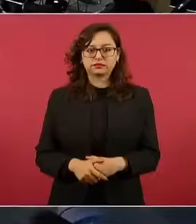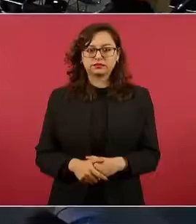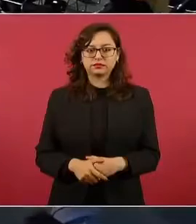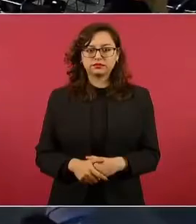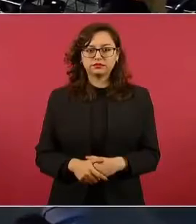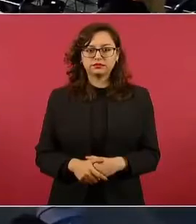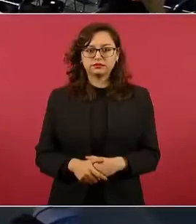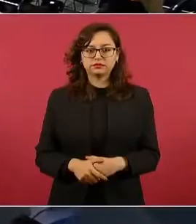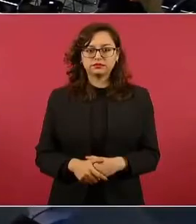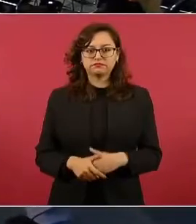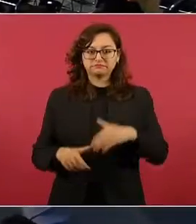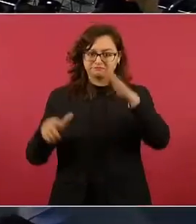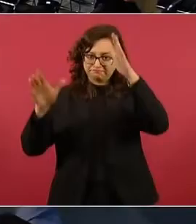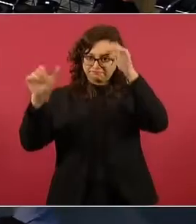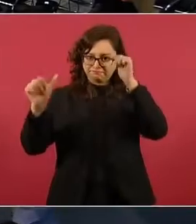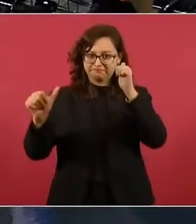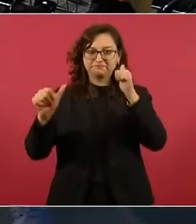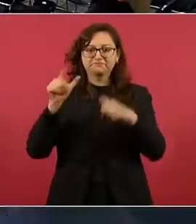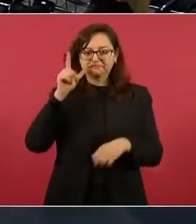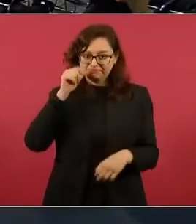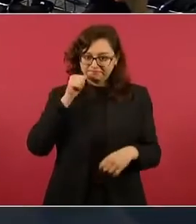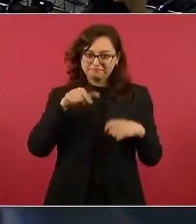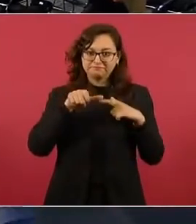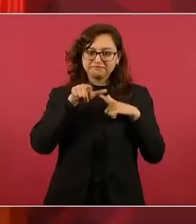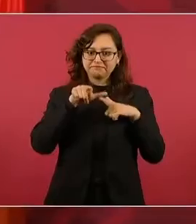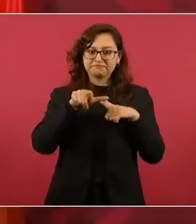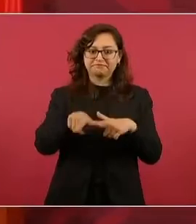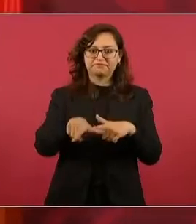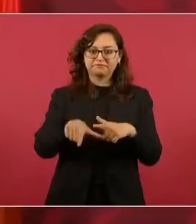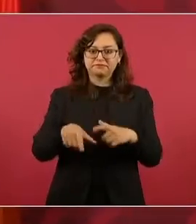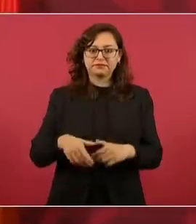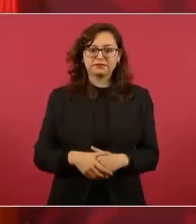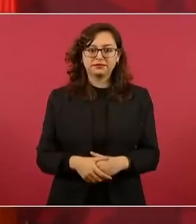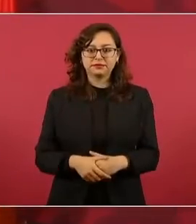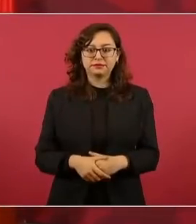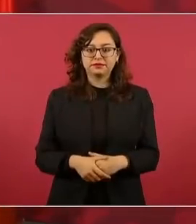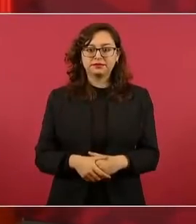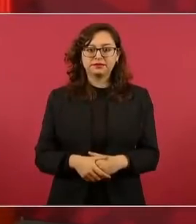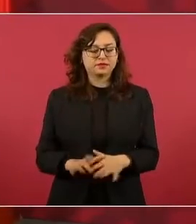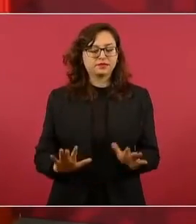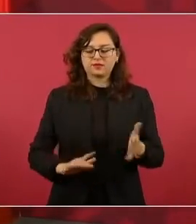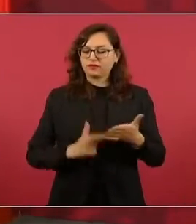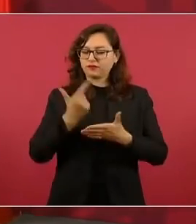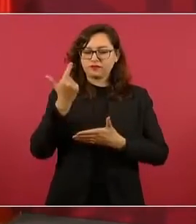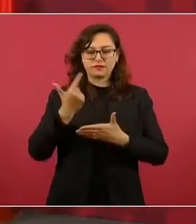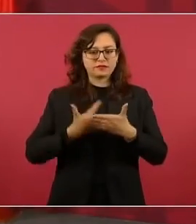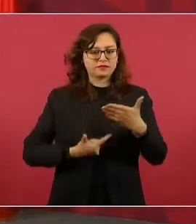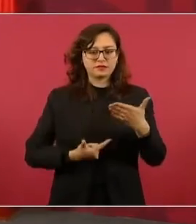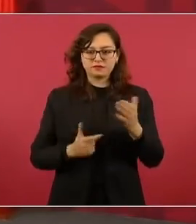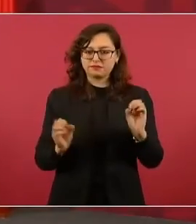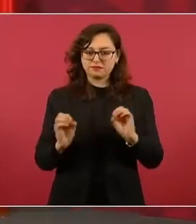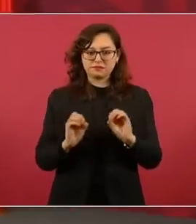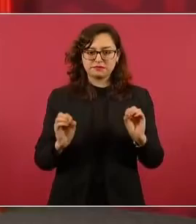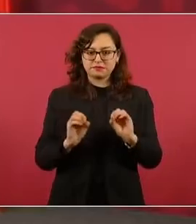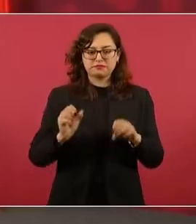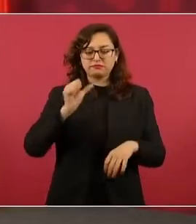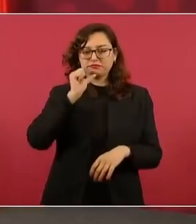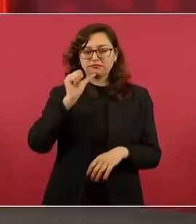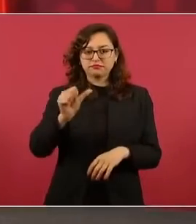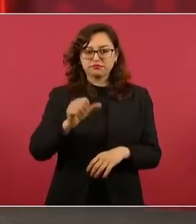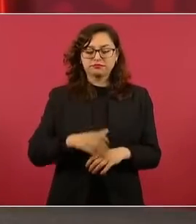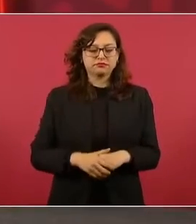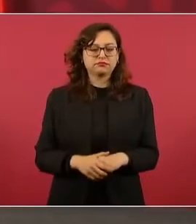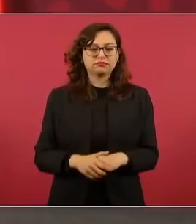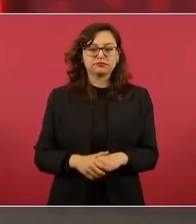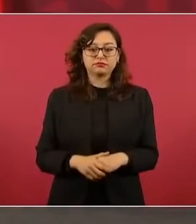Por consenso. Sin lista. Sin lista. Es que la verdad sí tengo